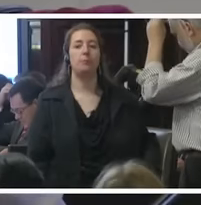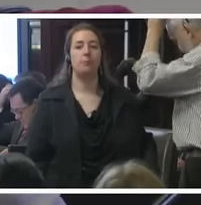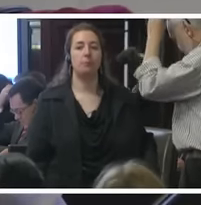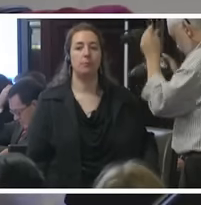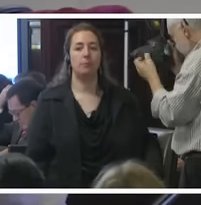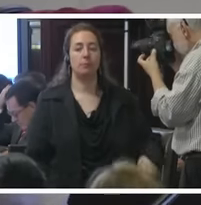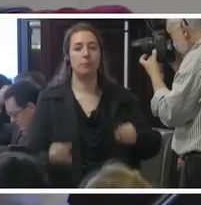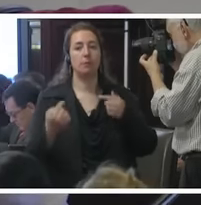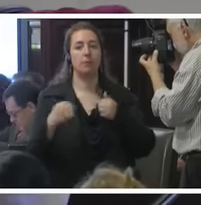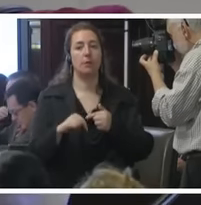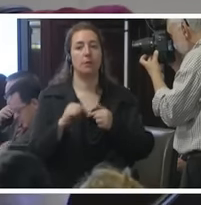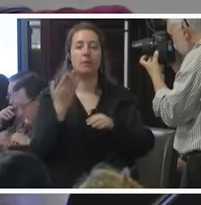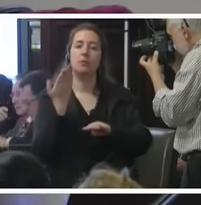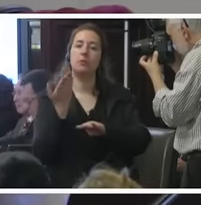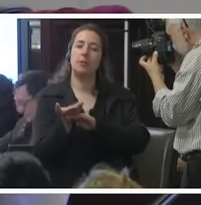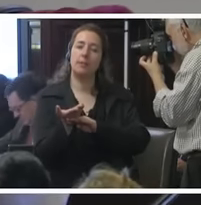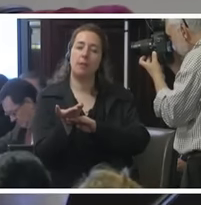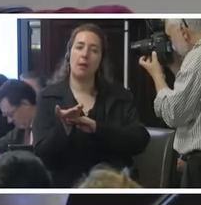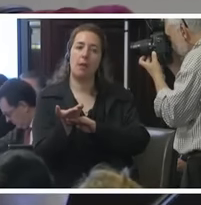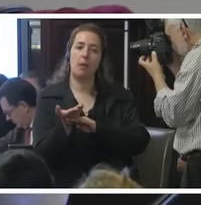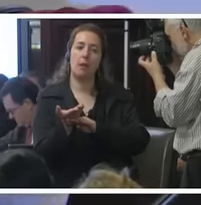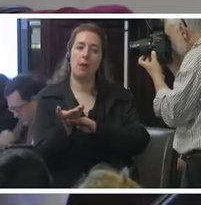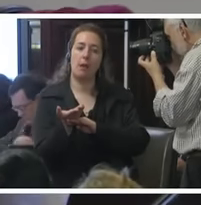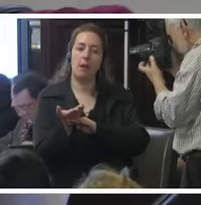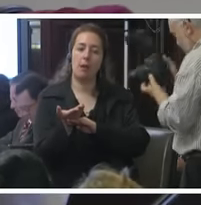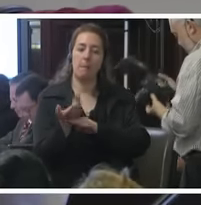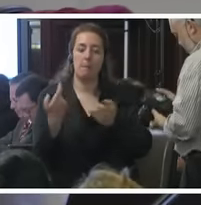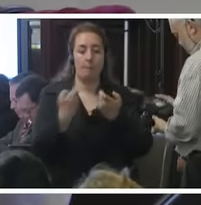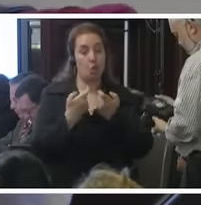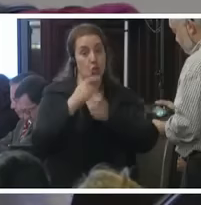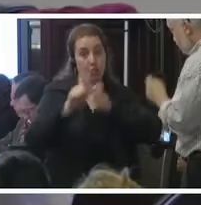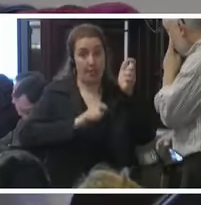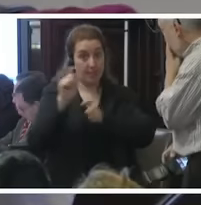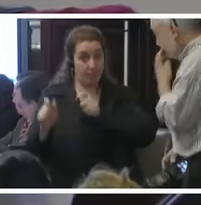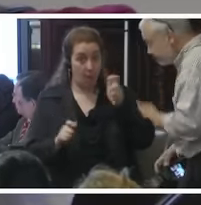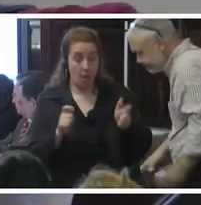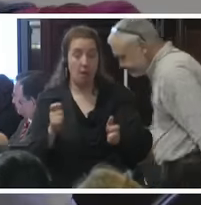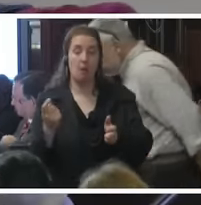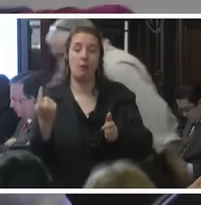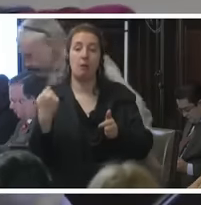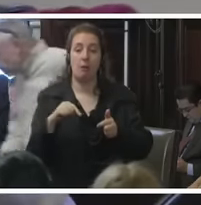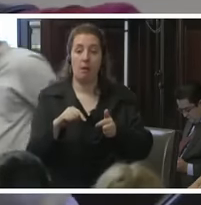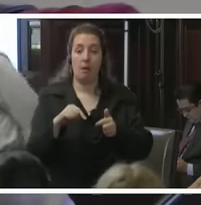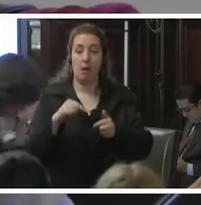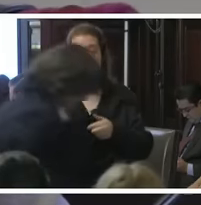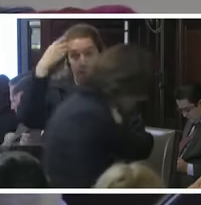Fue solicitada por la sociedad civil en México.